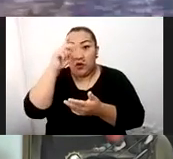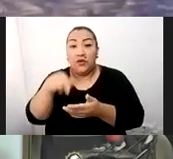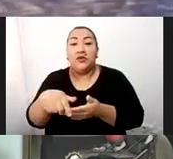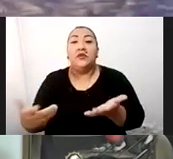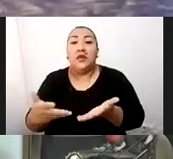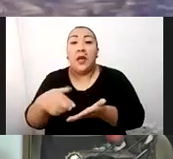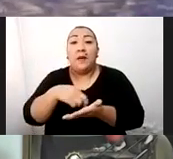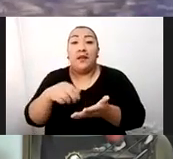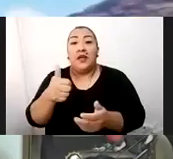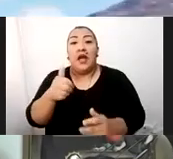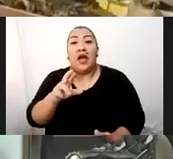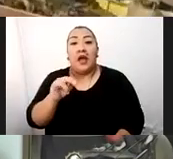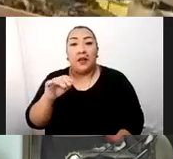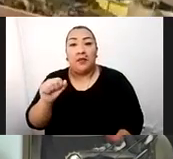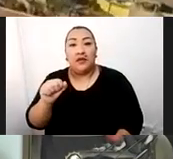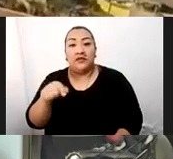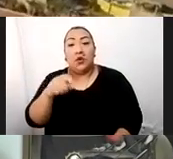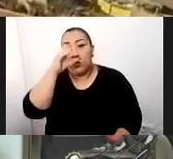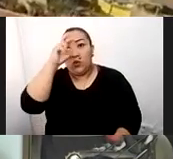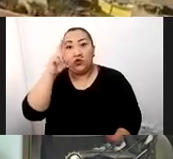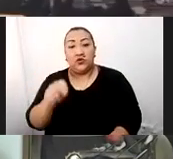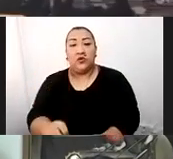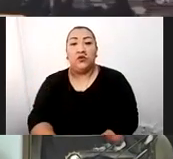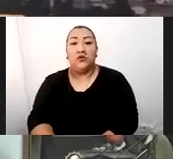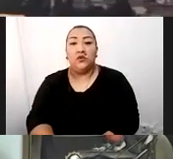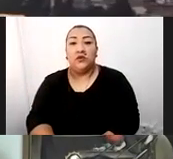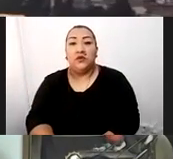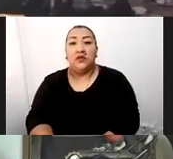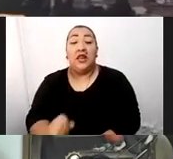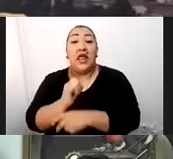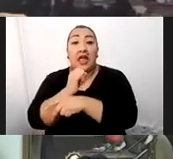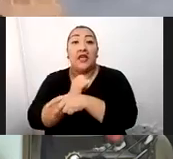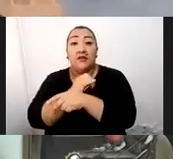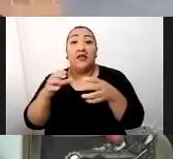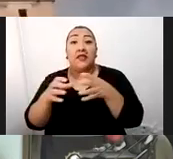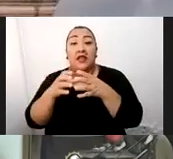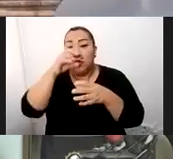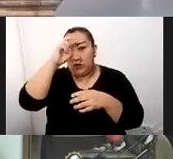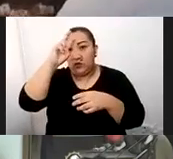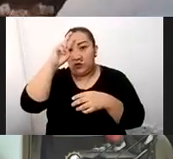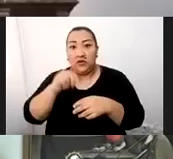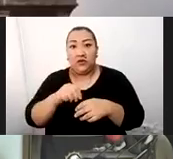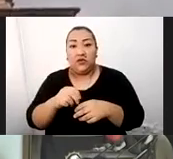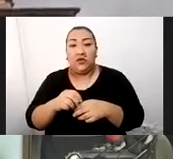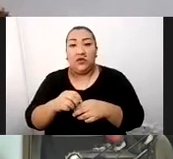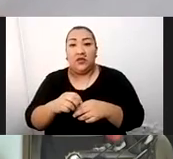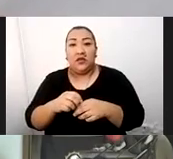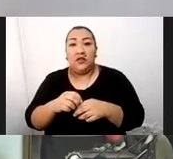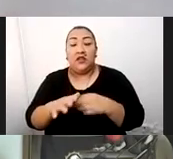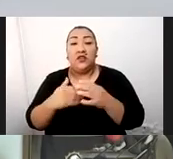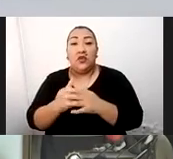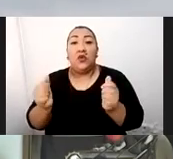Armas de la Ciudad del Cusco, la Catedral de la Ciudad de Cusco, el Templo de la Compañía de Jesús,